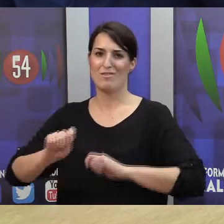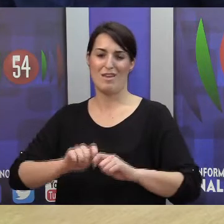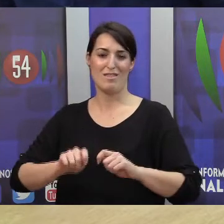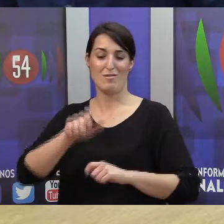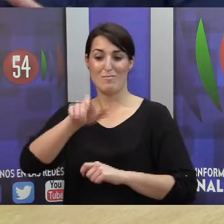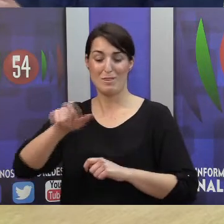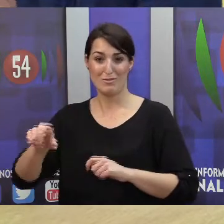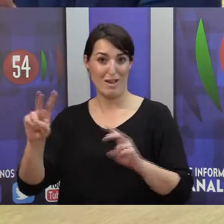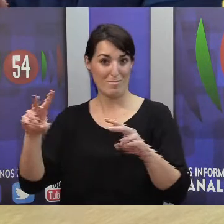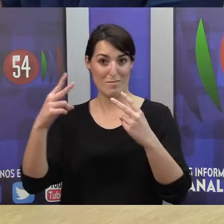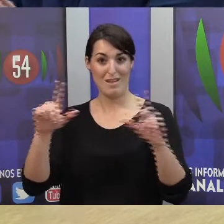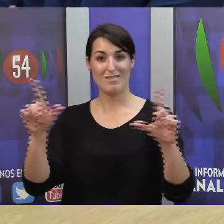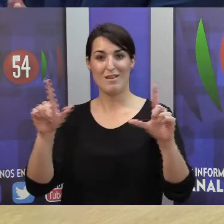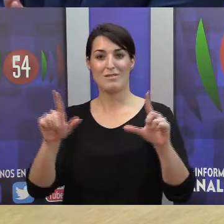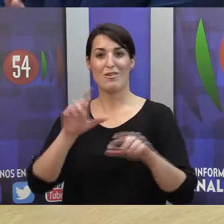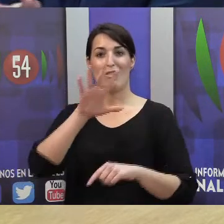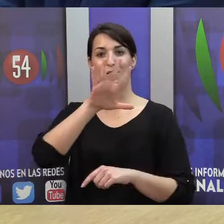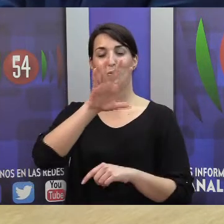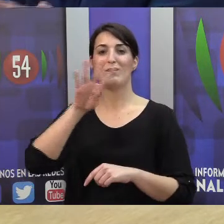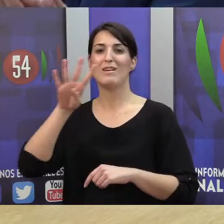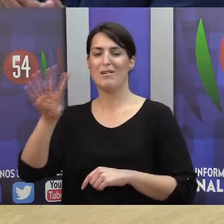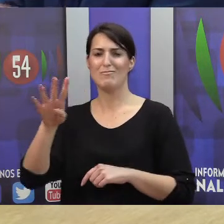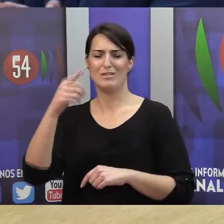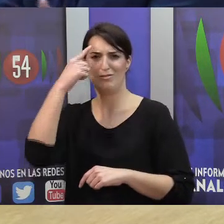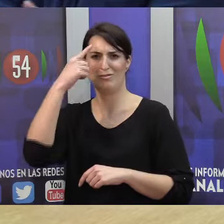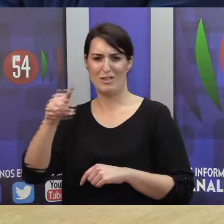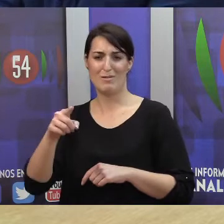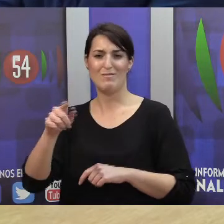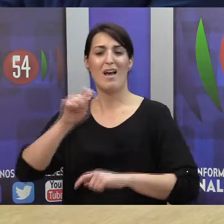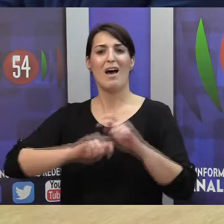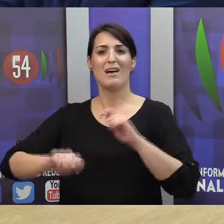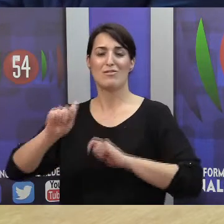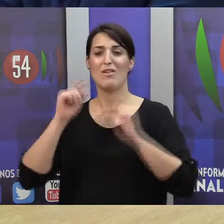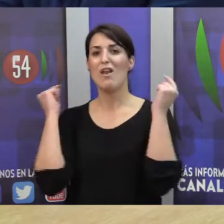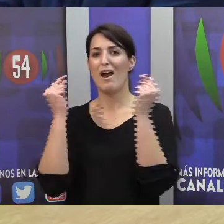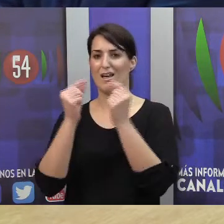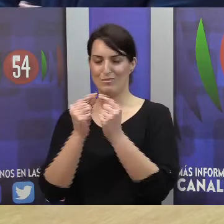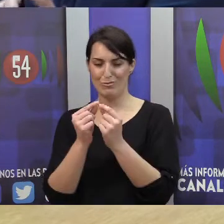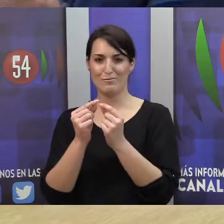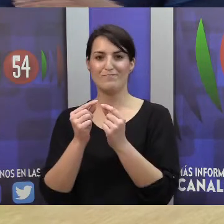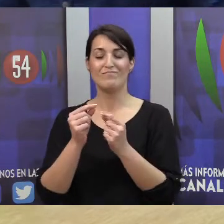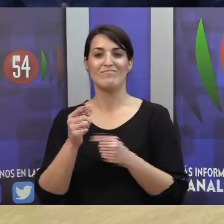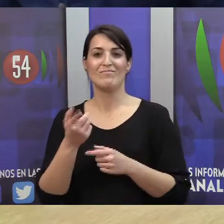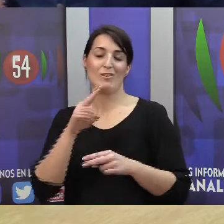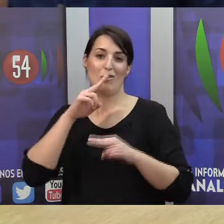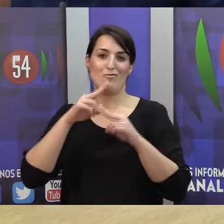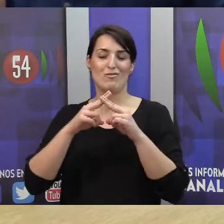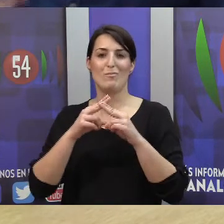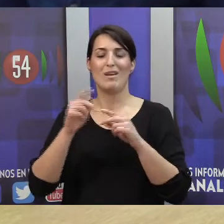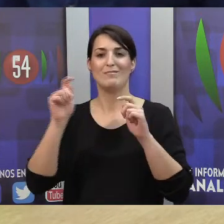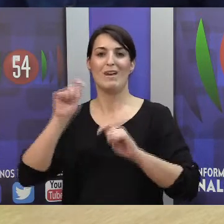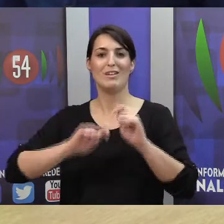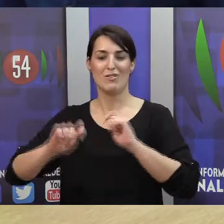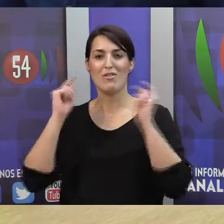que nos sigue en Canal 54, la Asociación para la Reeducación Auditiva del Niño Sordo de Burgos, Anasbur, que así es como se denomina y